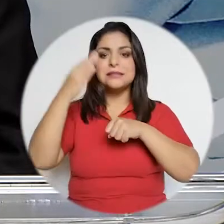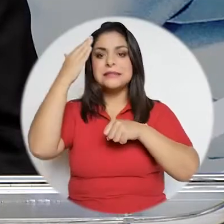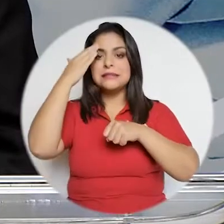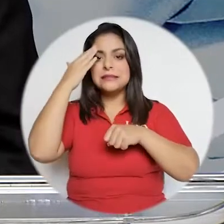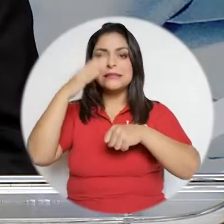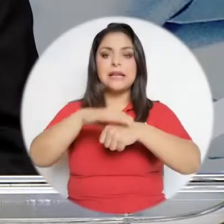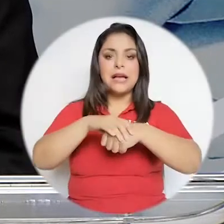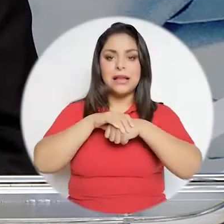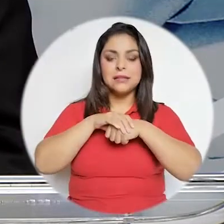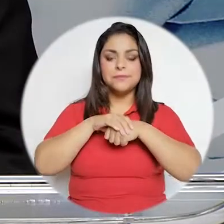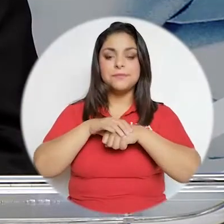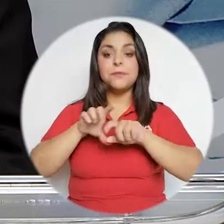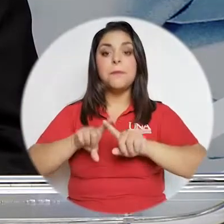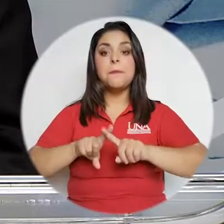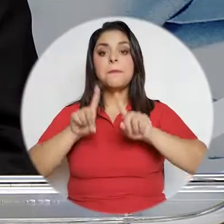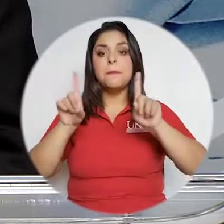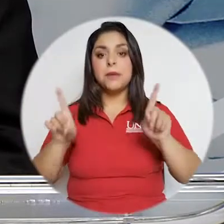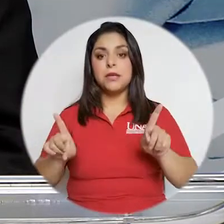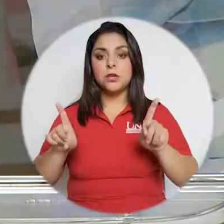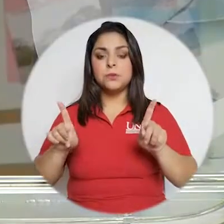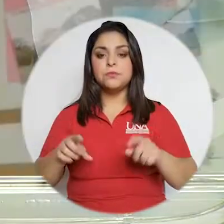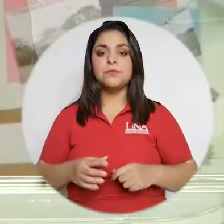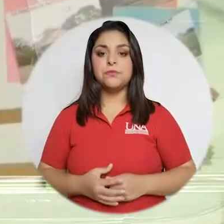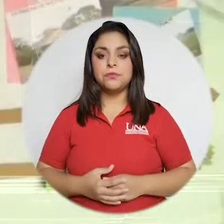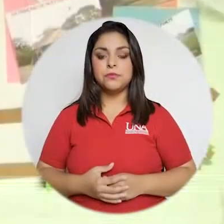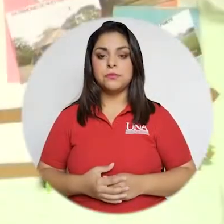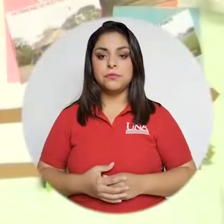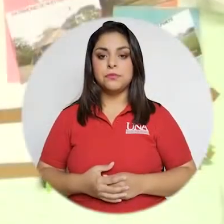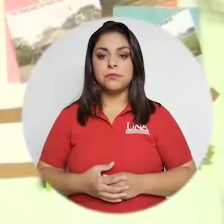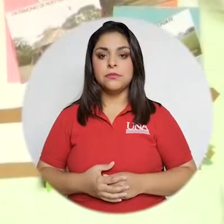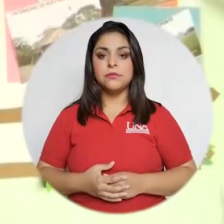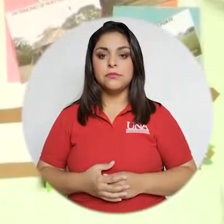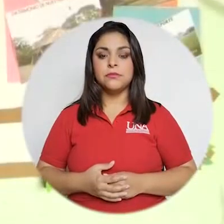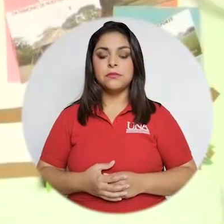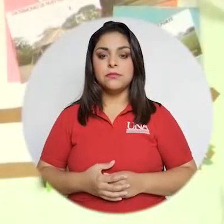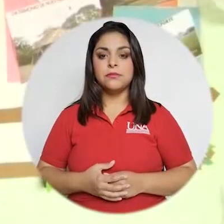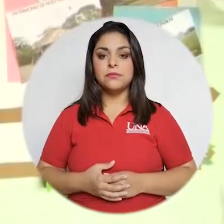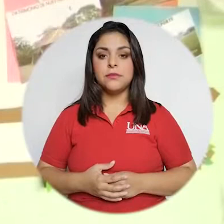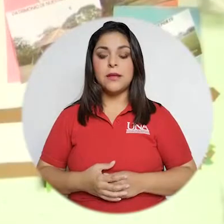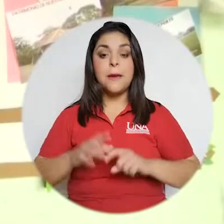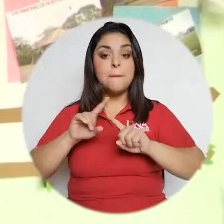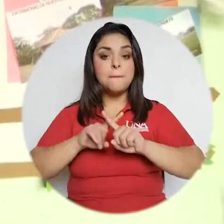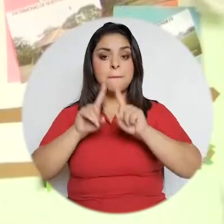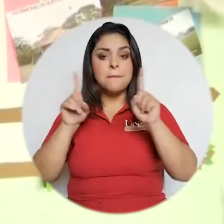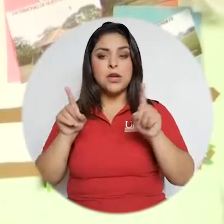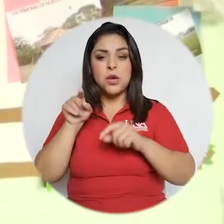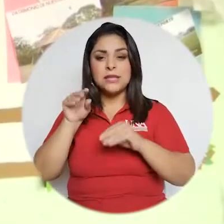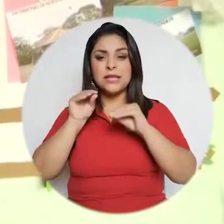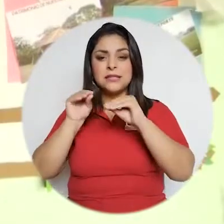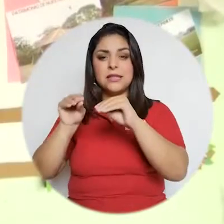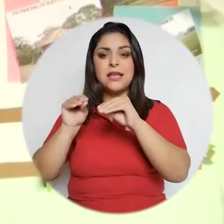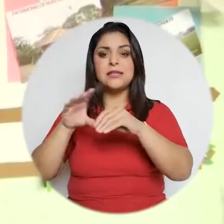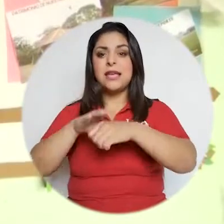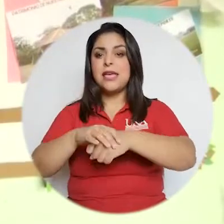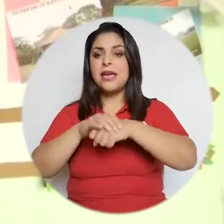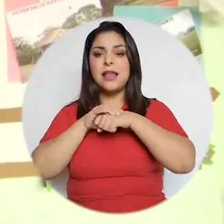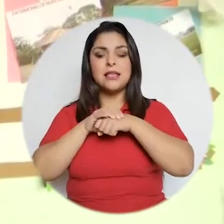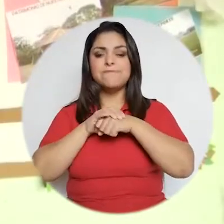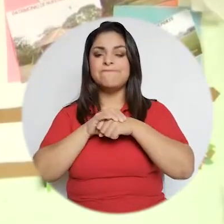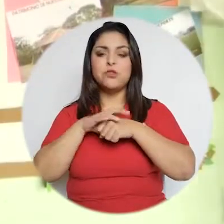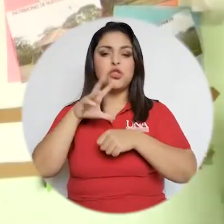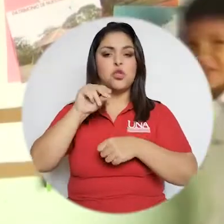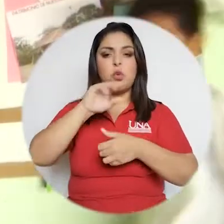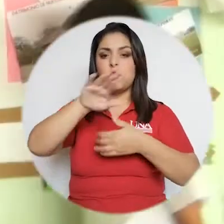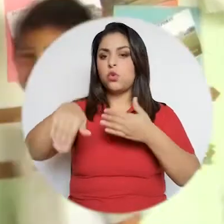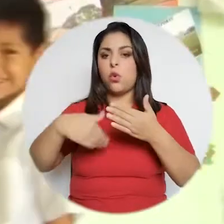pero que se ve particularmente alejado como oportunidad de